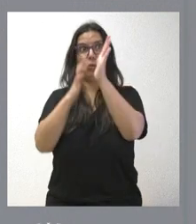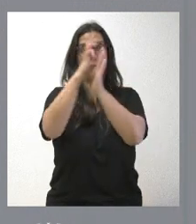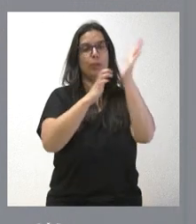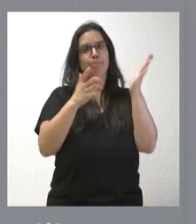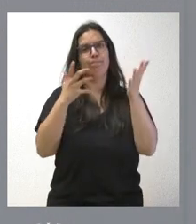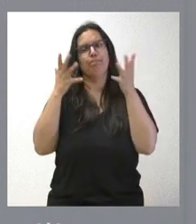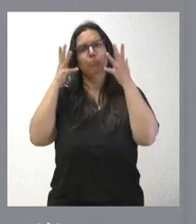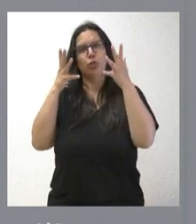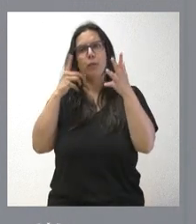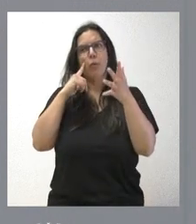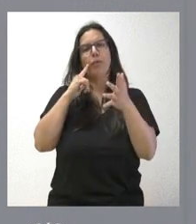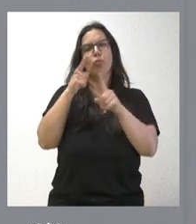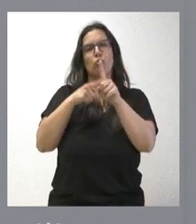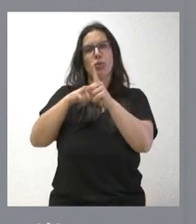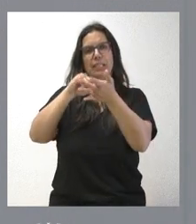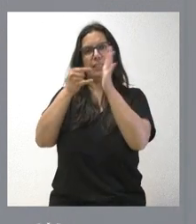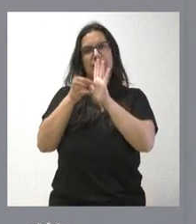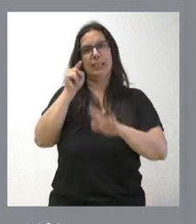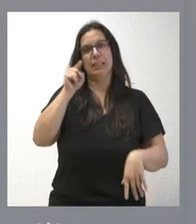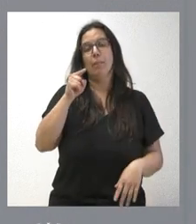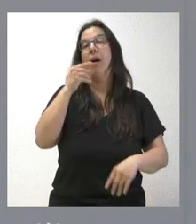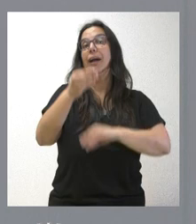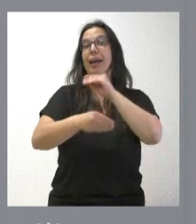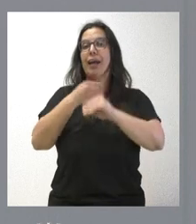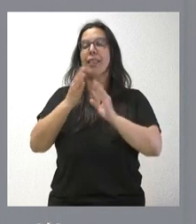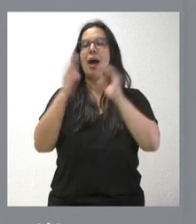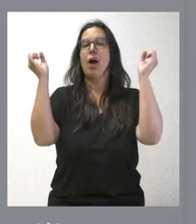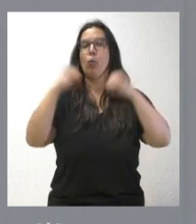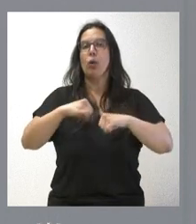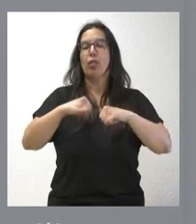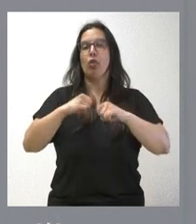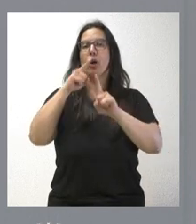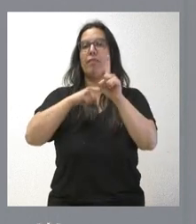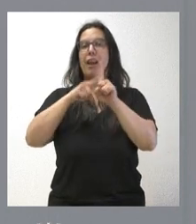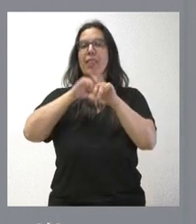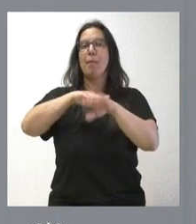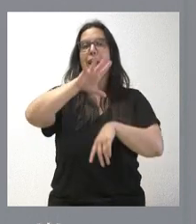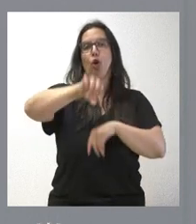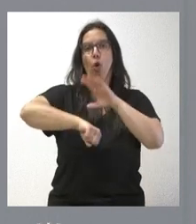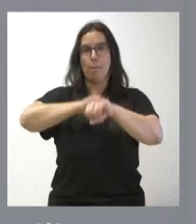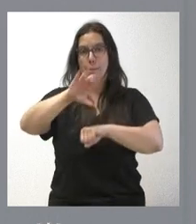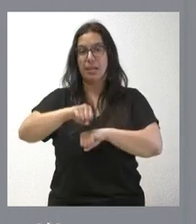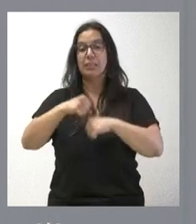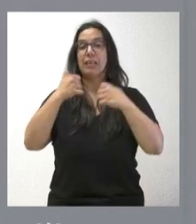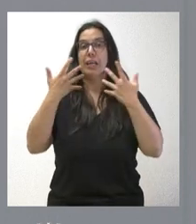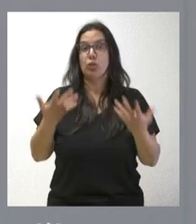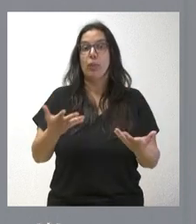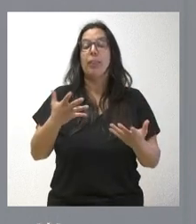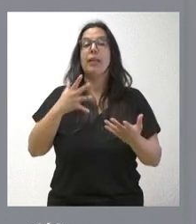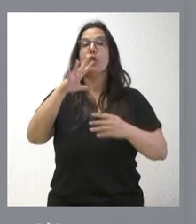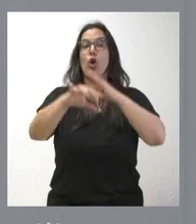ir a este mecanismo que se ha creado, que es un acuerdo marco de compras, y acceder a sí mismo a través de esa compra